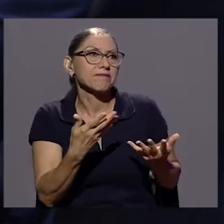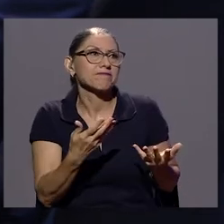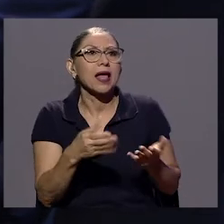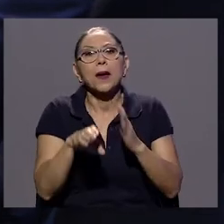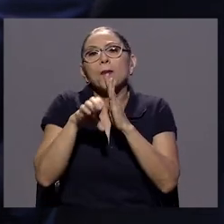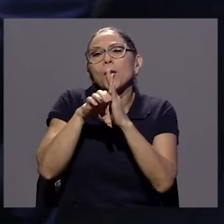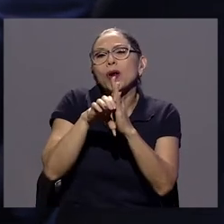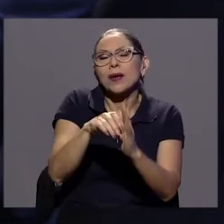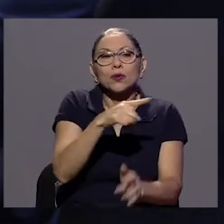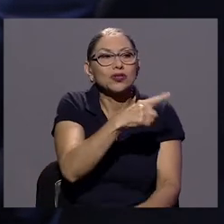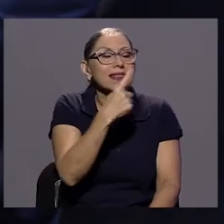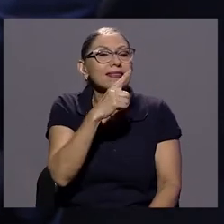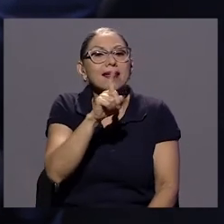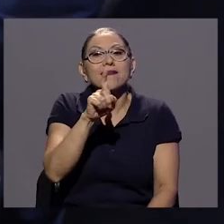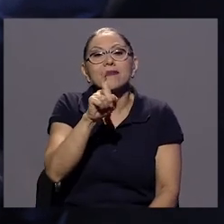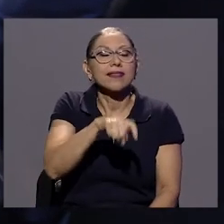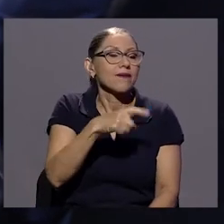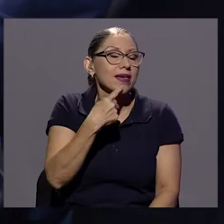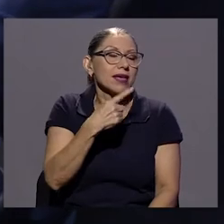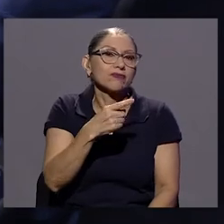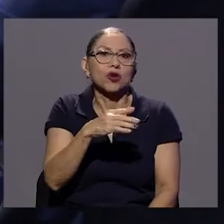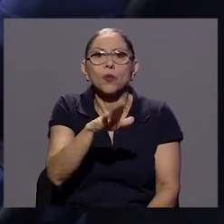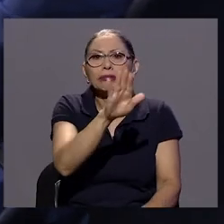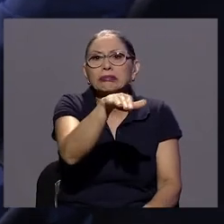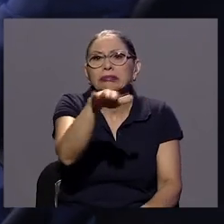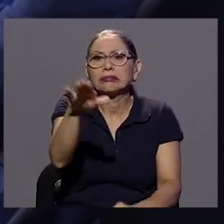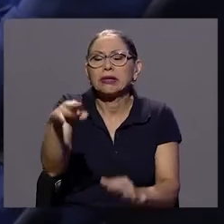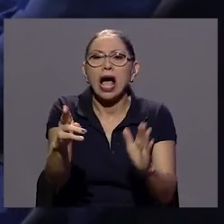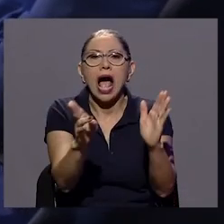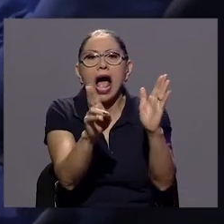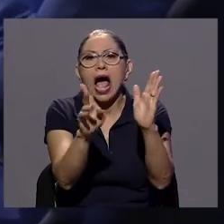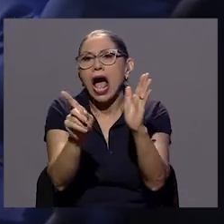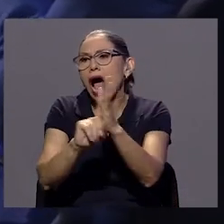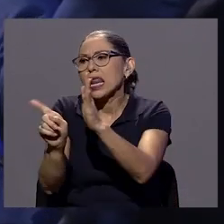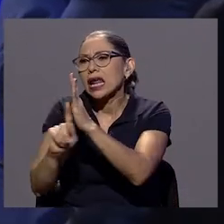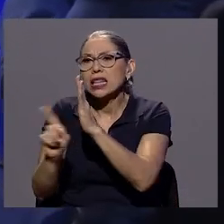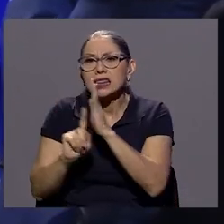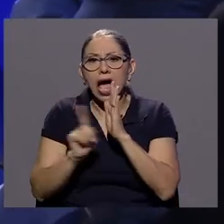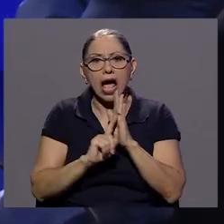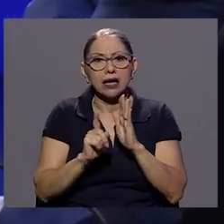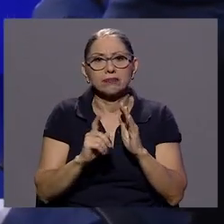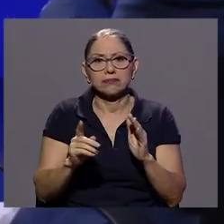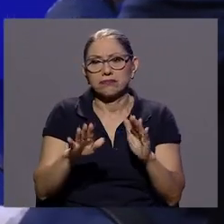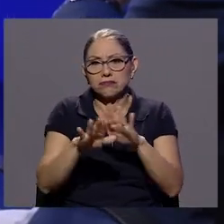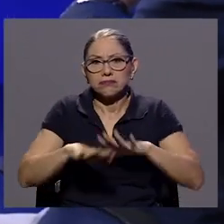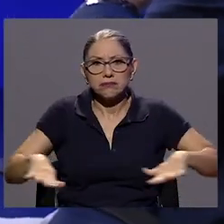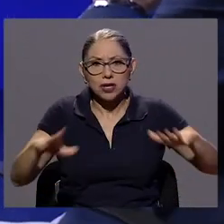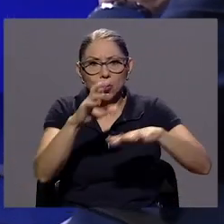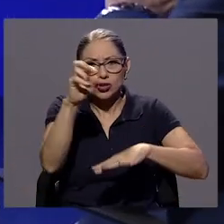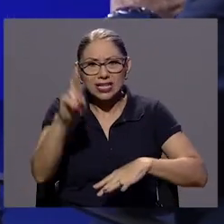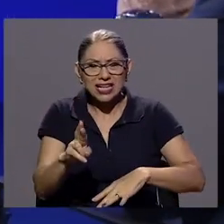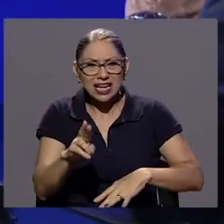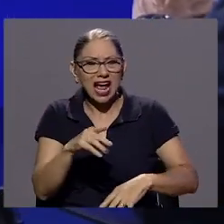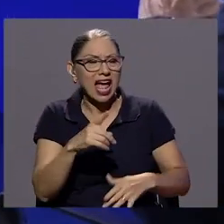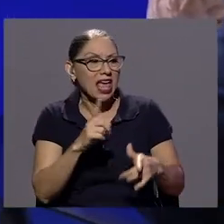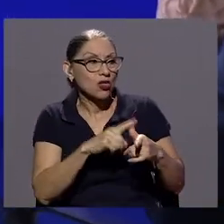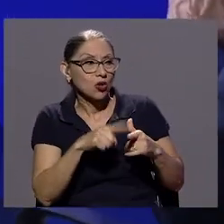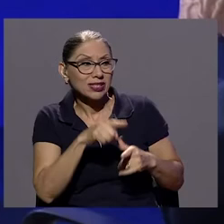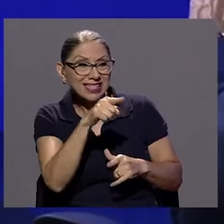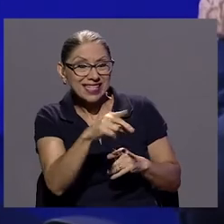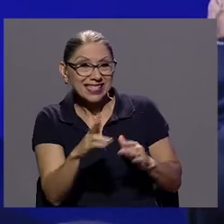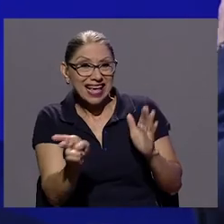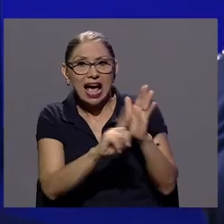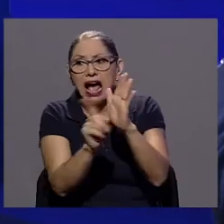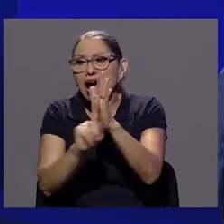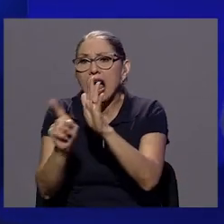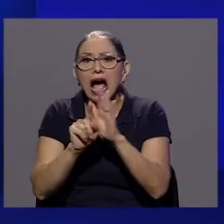digamos, si uno tuviera que dar una alerta a nivel general de la sociedad costarricense, ¿en qué grado estaría ese